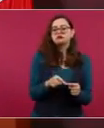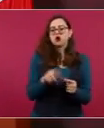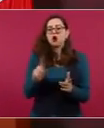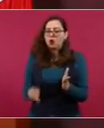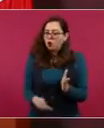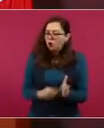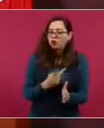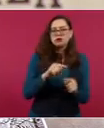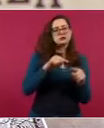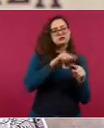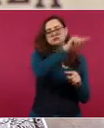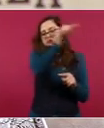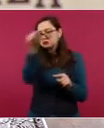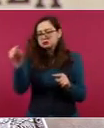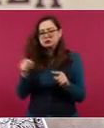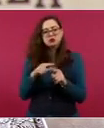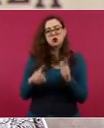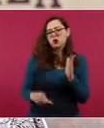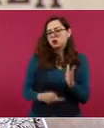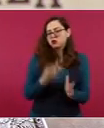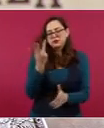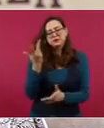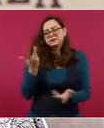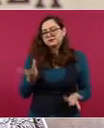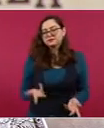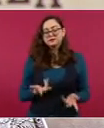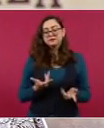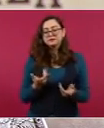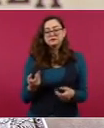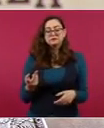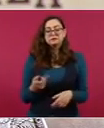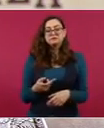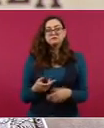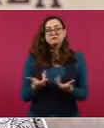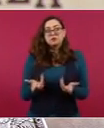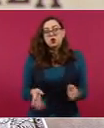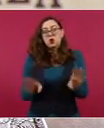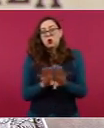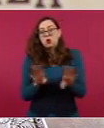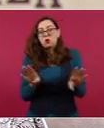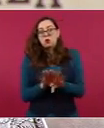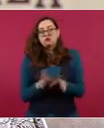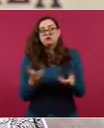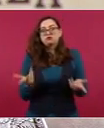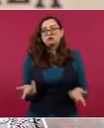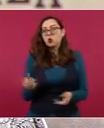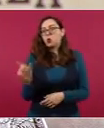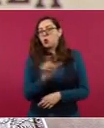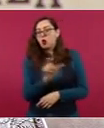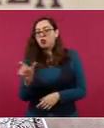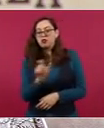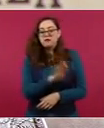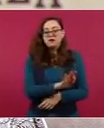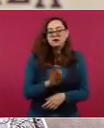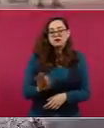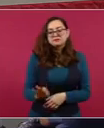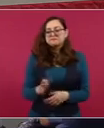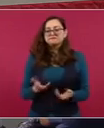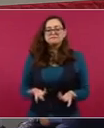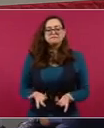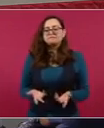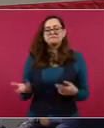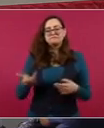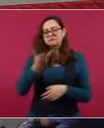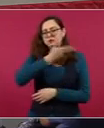pudiera regresar. Y no hay una manera de predecir cuándo podría esto ocurrir, aunque